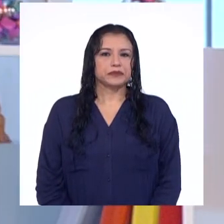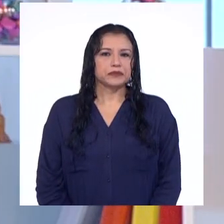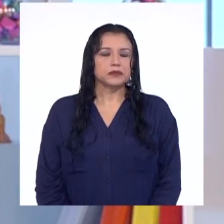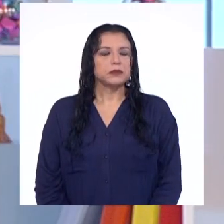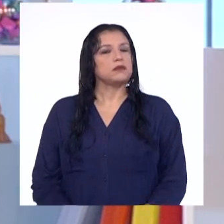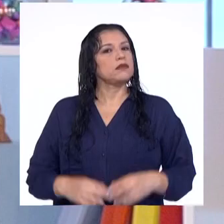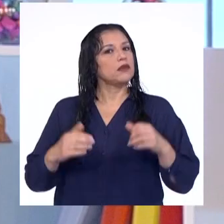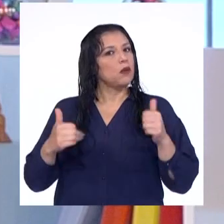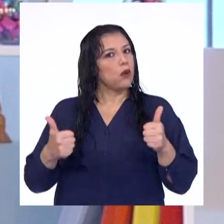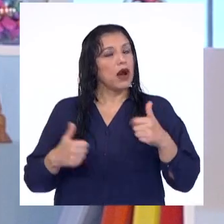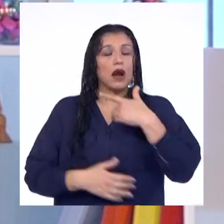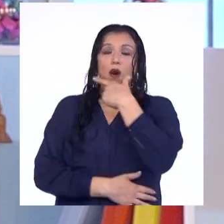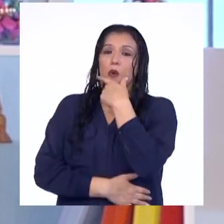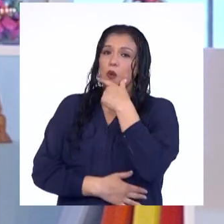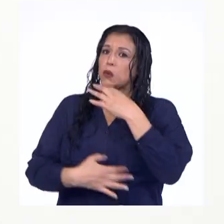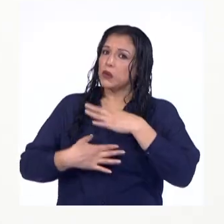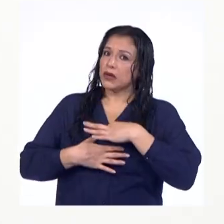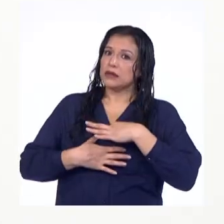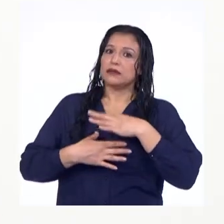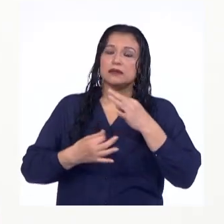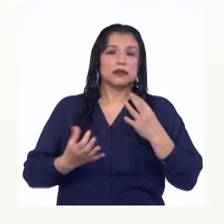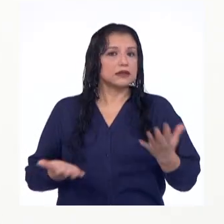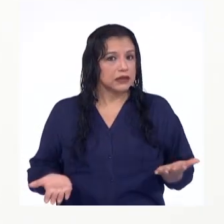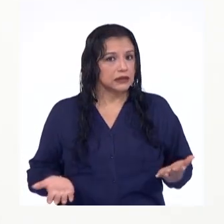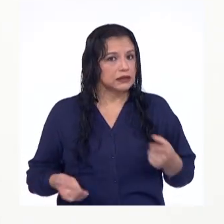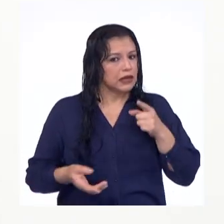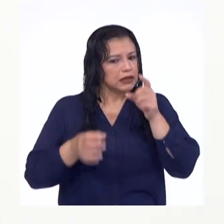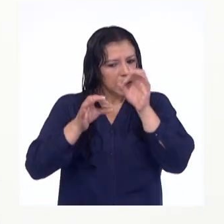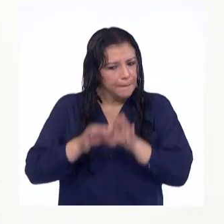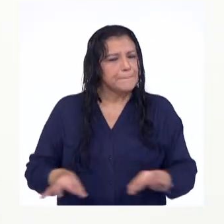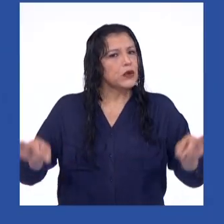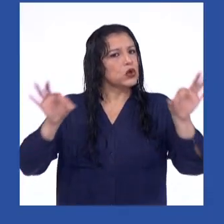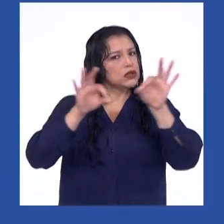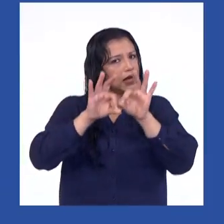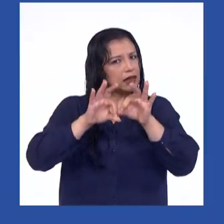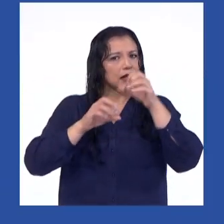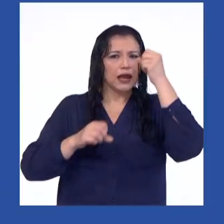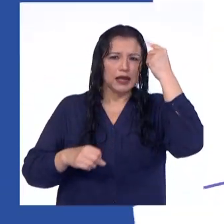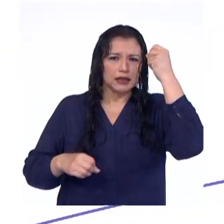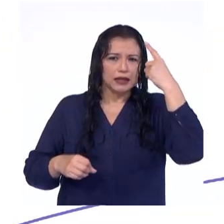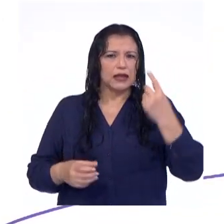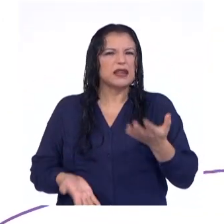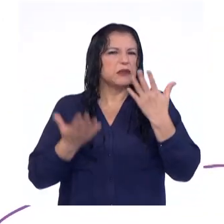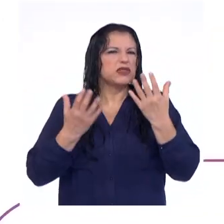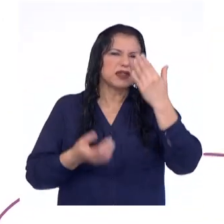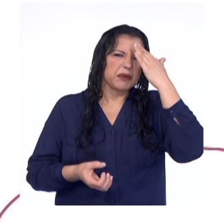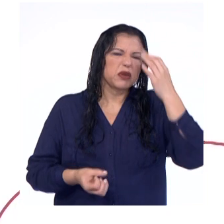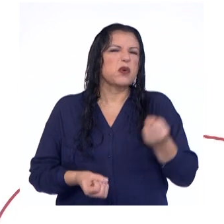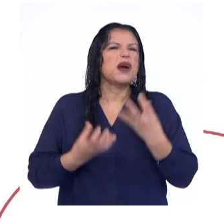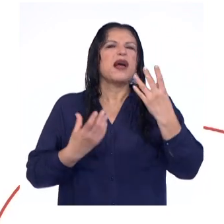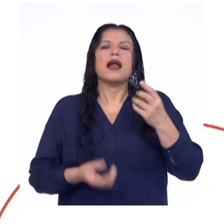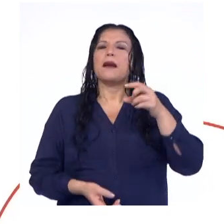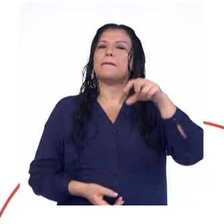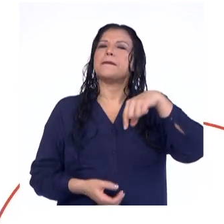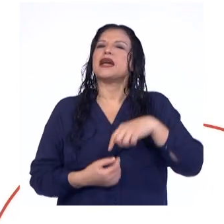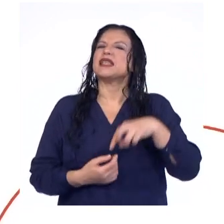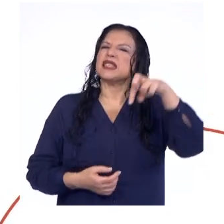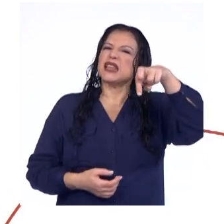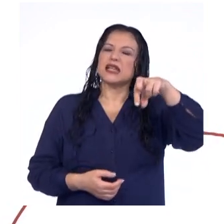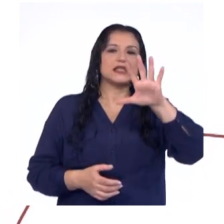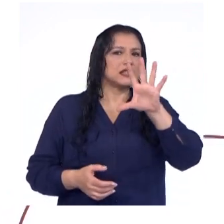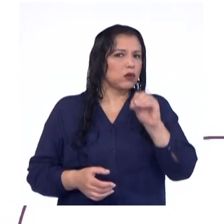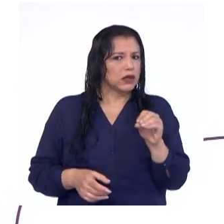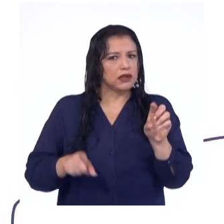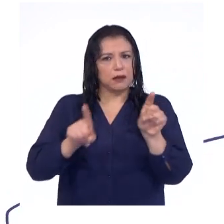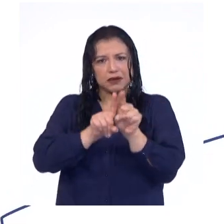¡Guau! ¡Qué interesante, profesora! Es importante reconocer que si hemos calculado el percentil 50, daría lo mismo